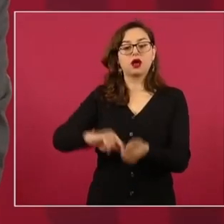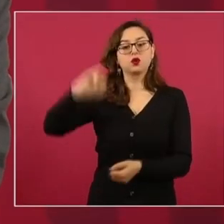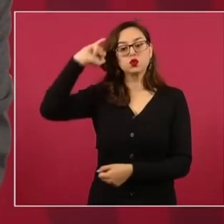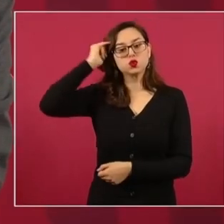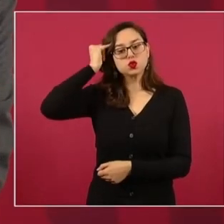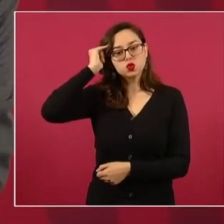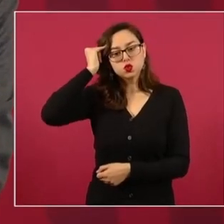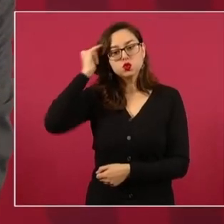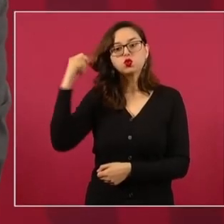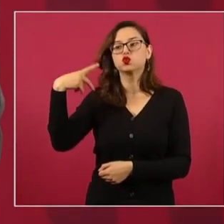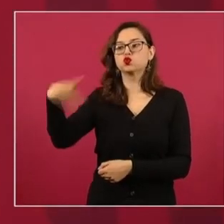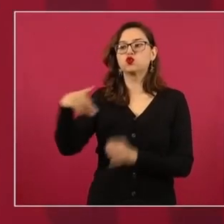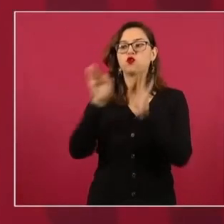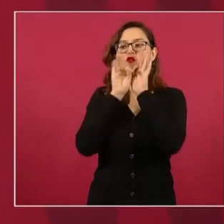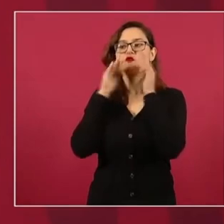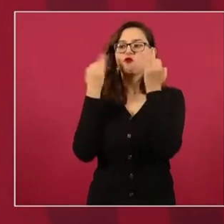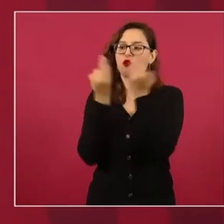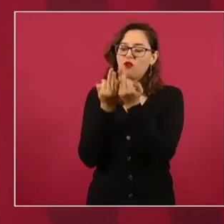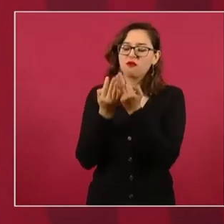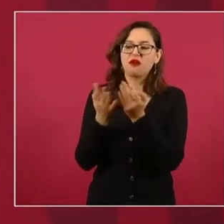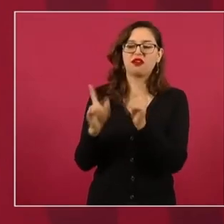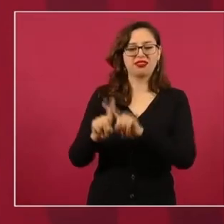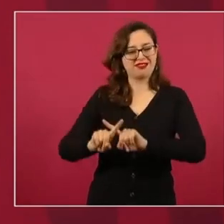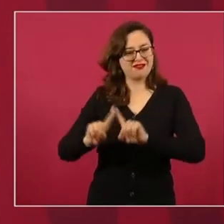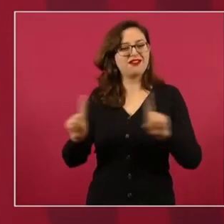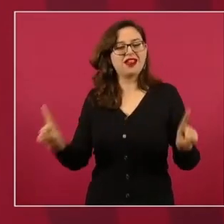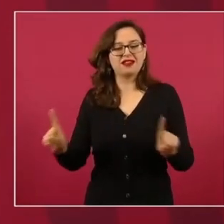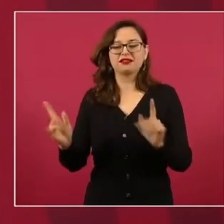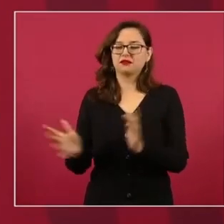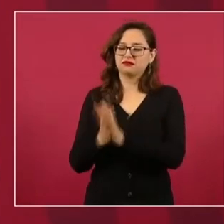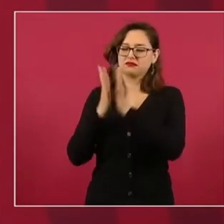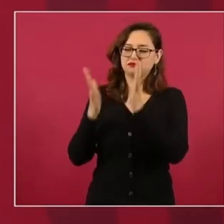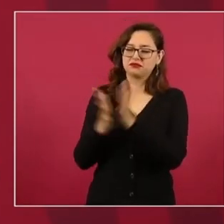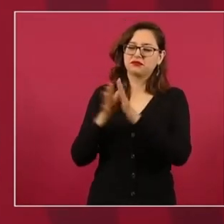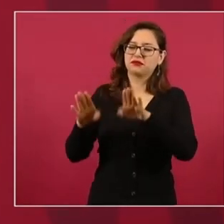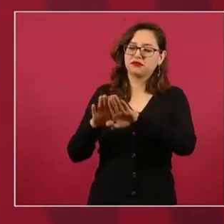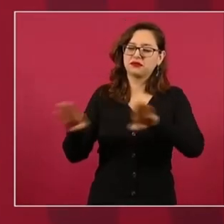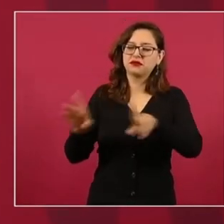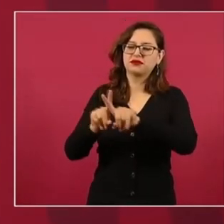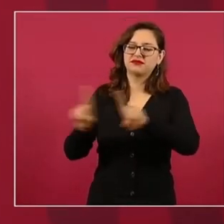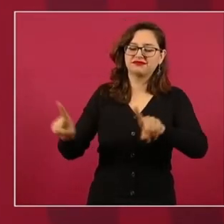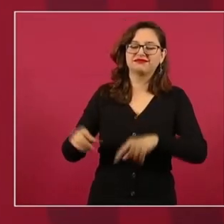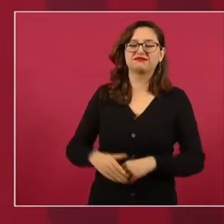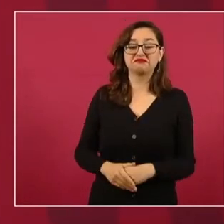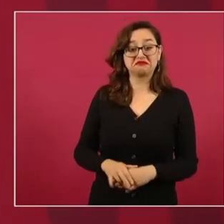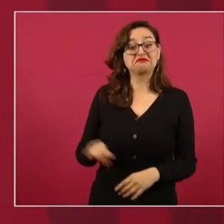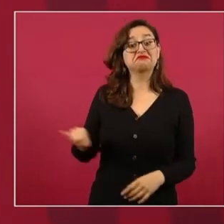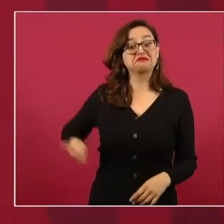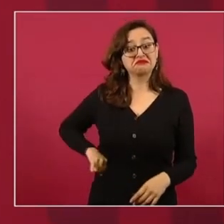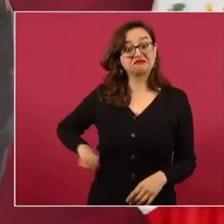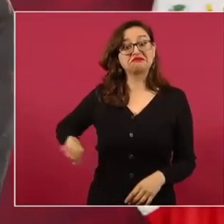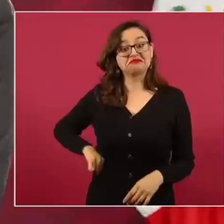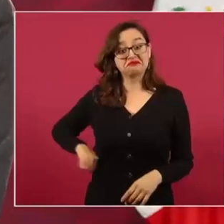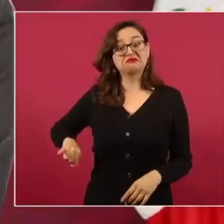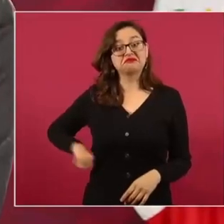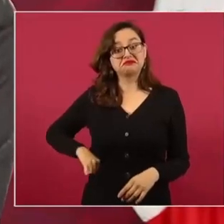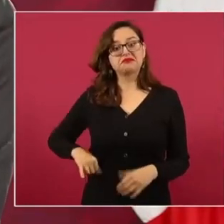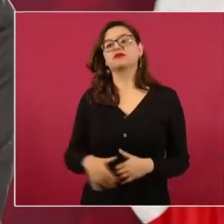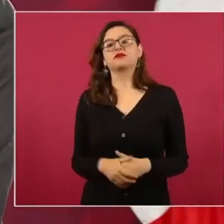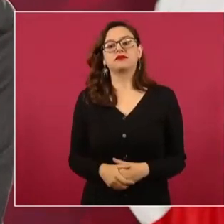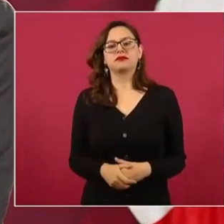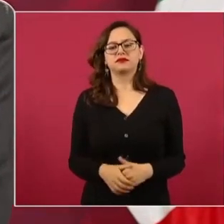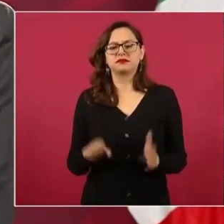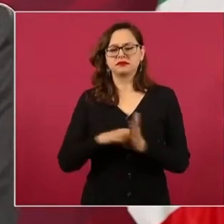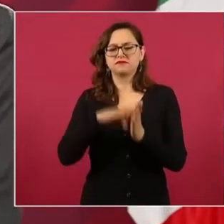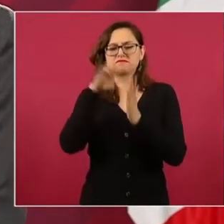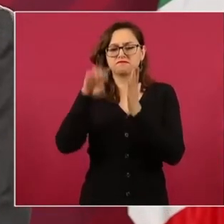es interesantísima. En Oaxaca, para elegir a las autoridades de usos